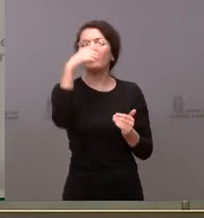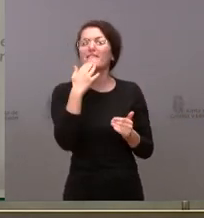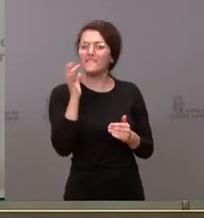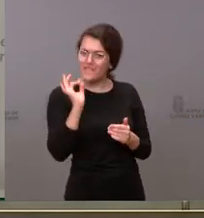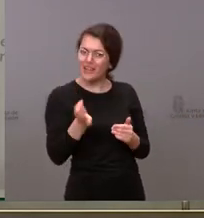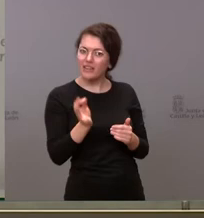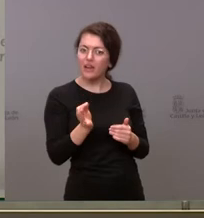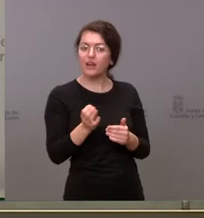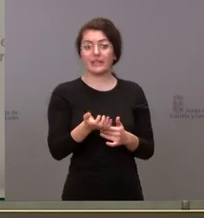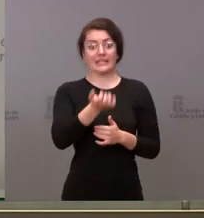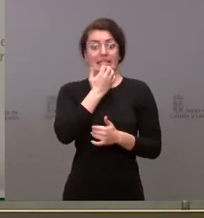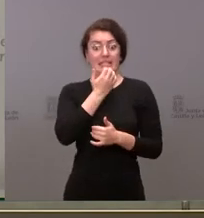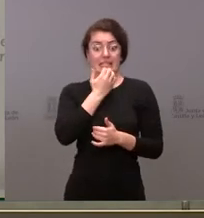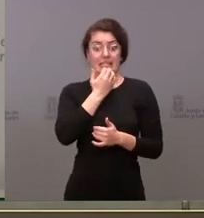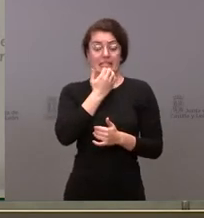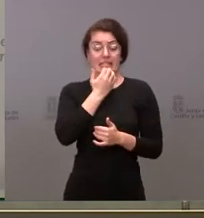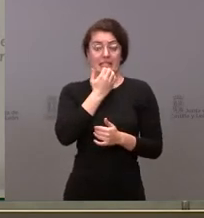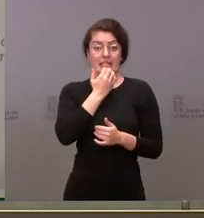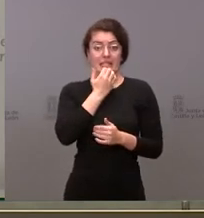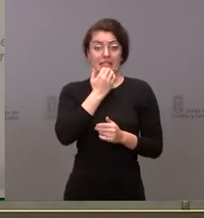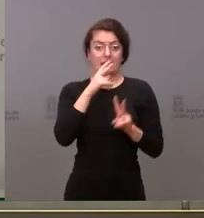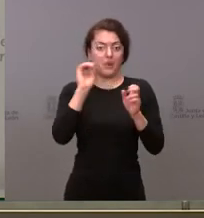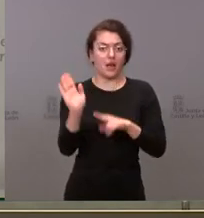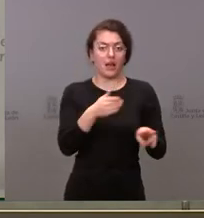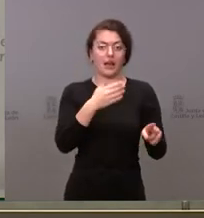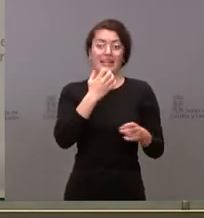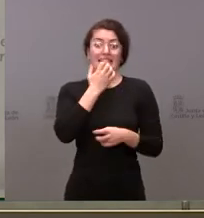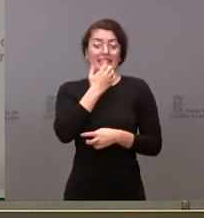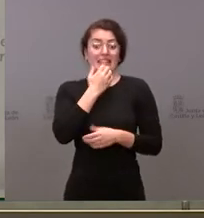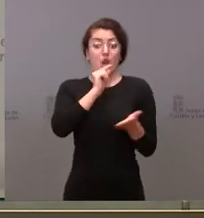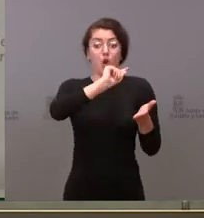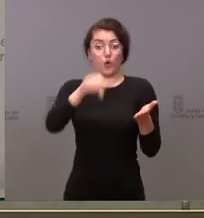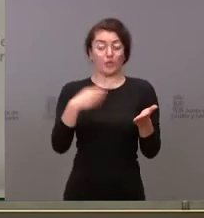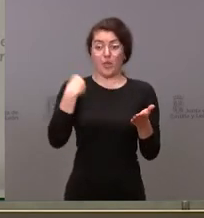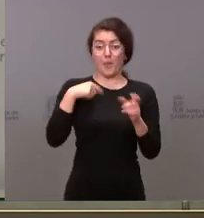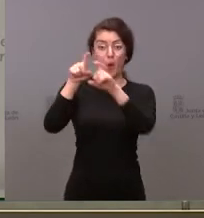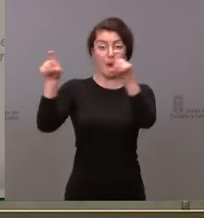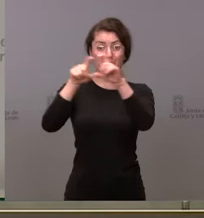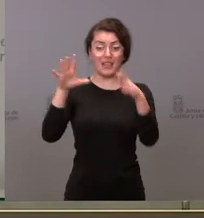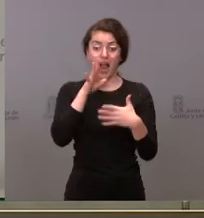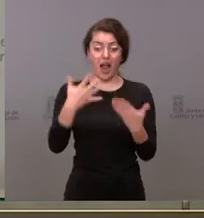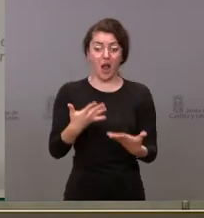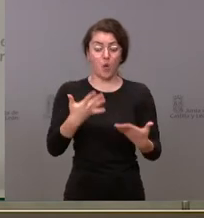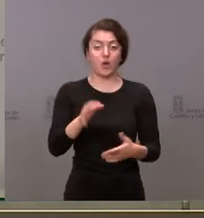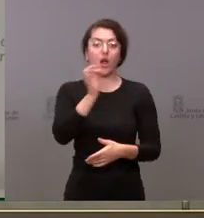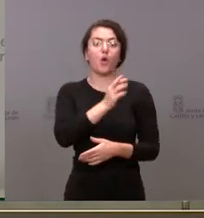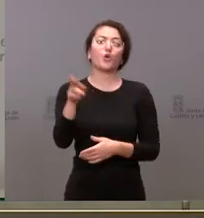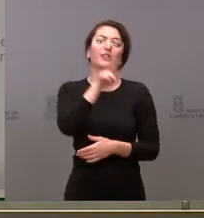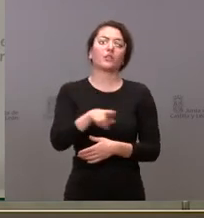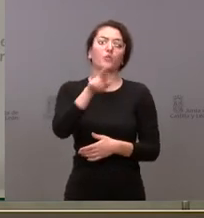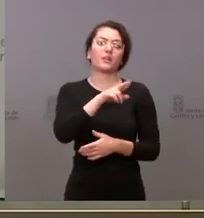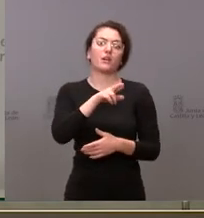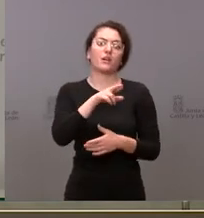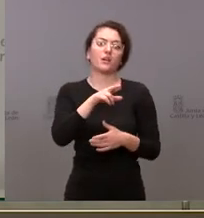la idea de la Junta es la de seguir manteniendo este contrato con ambuibérica o recuperarlo para la gestión pública